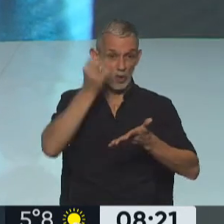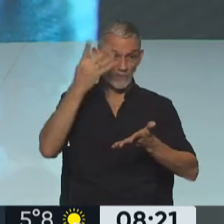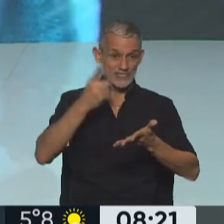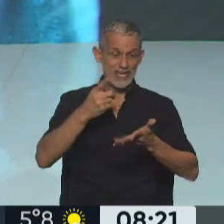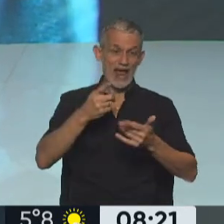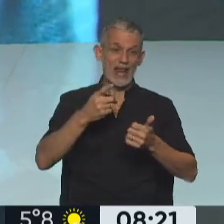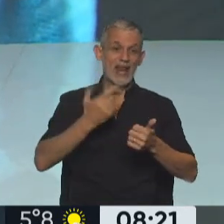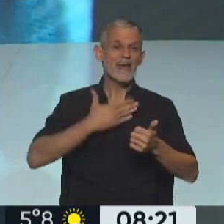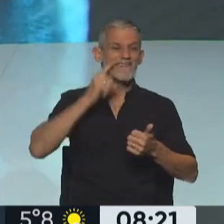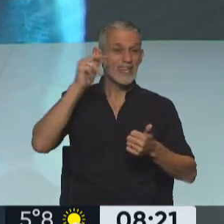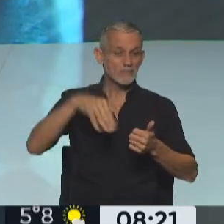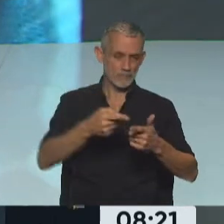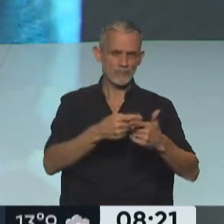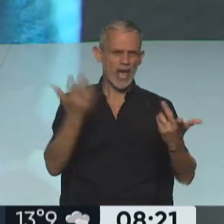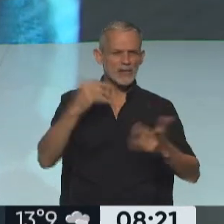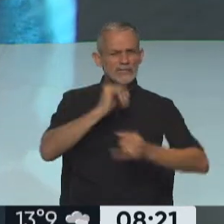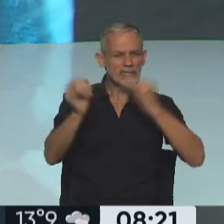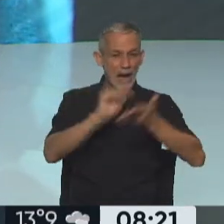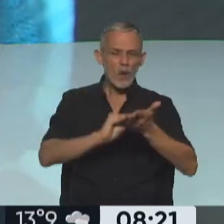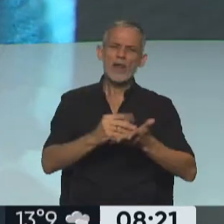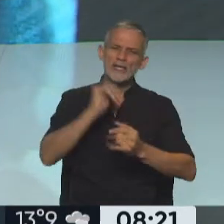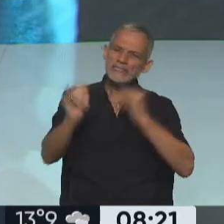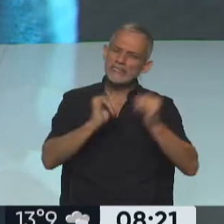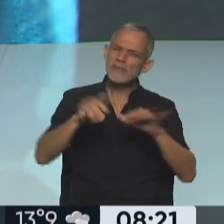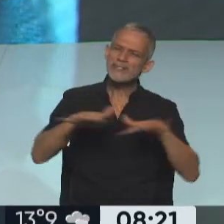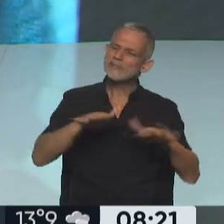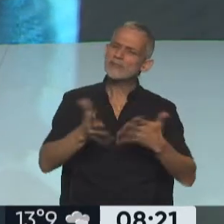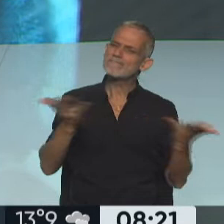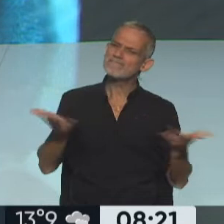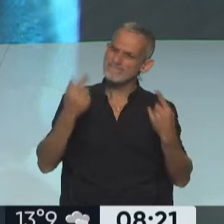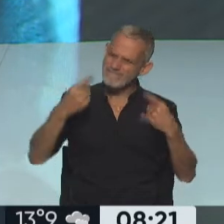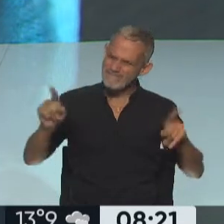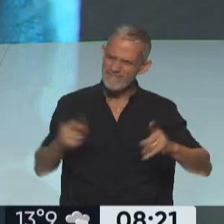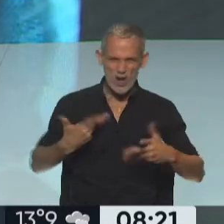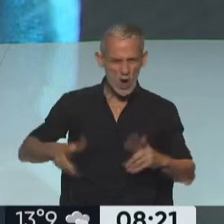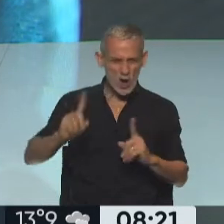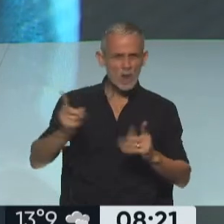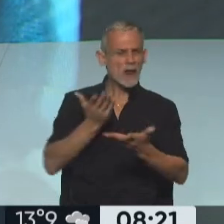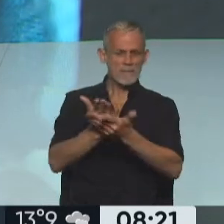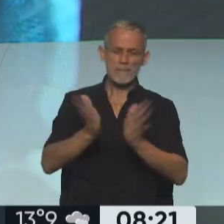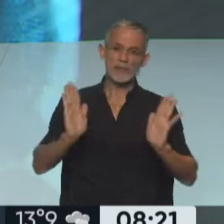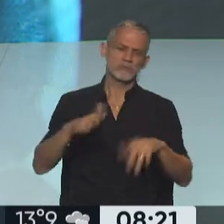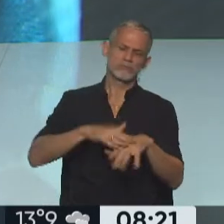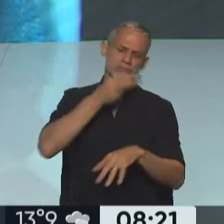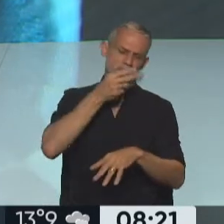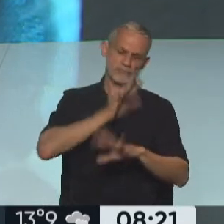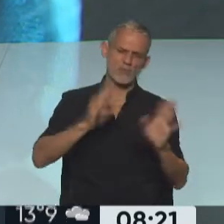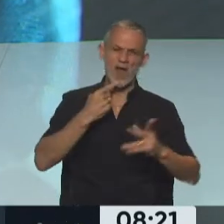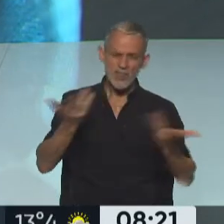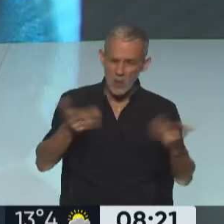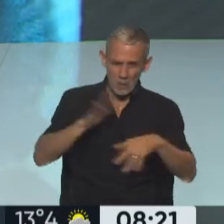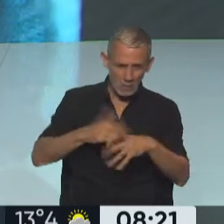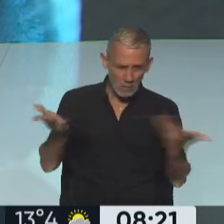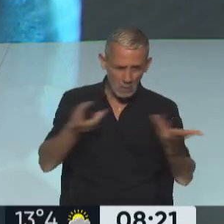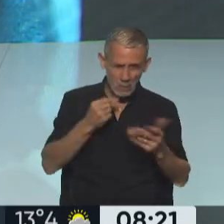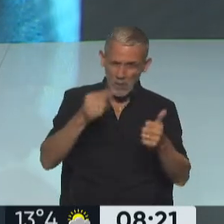Santiago Fim, ayer le explicó que hubo una situación irregular, anormal. Pidió la absolución, negó que hubiera cometido